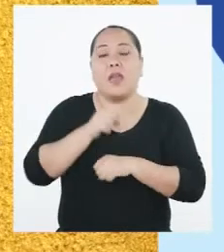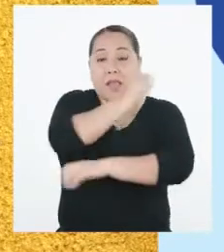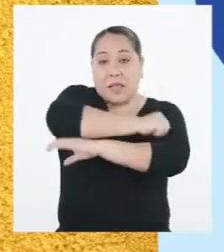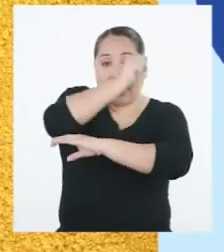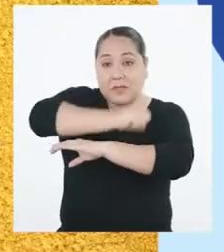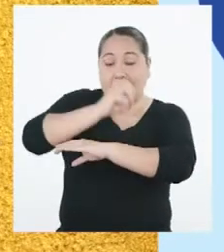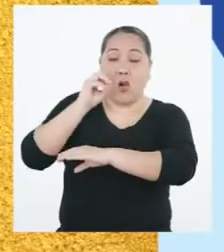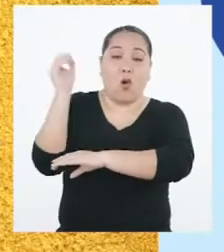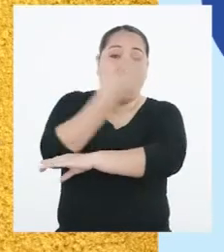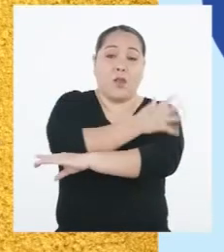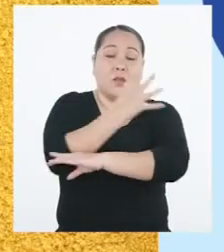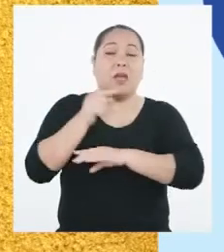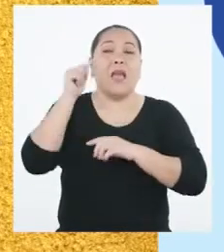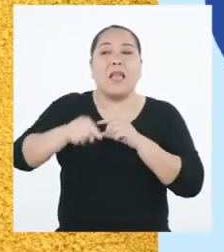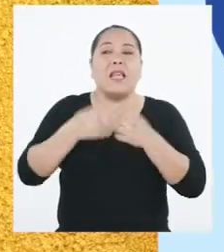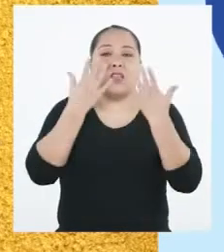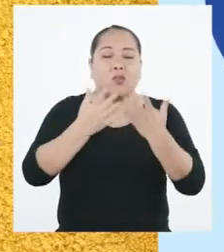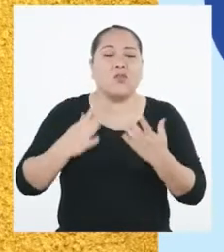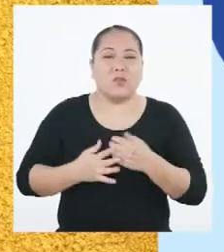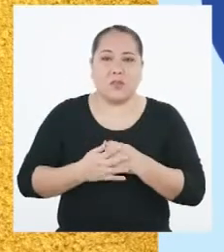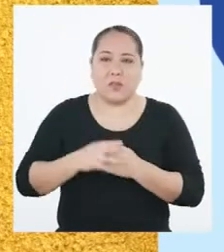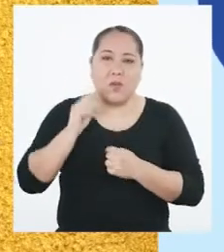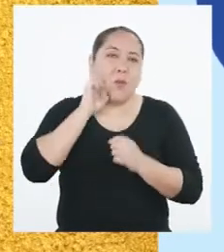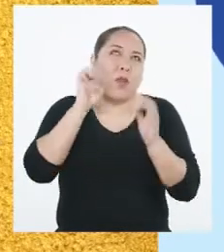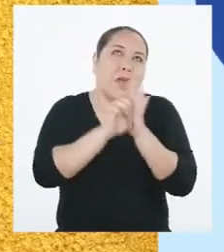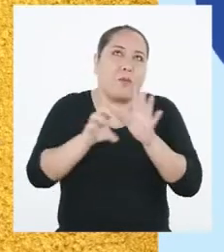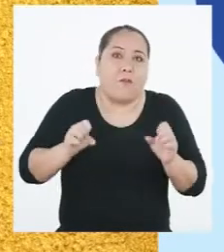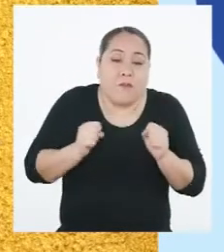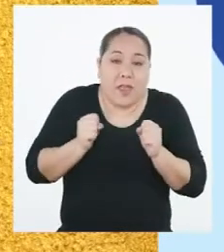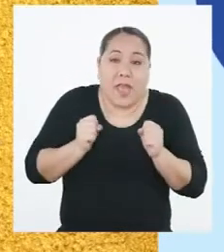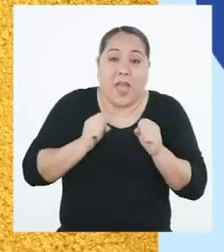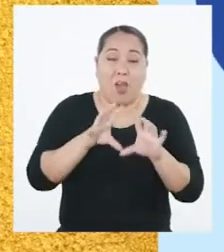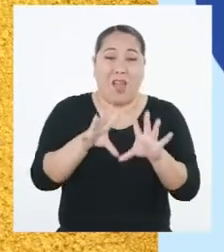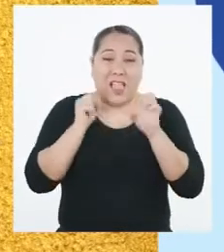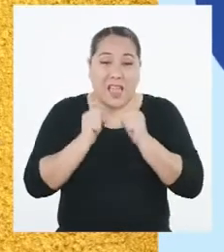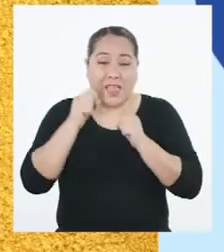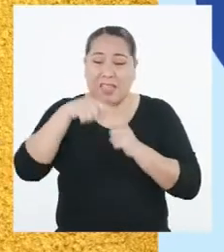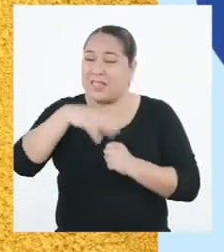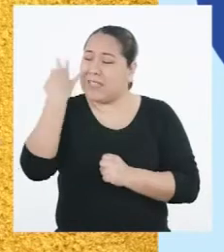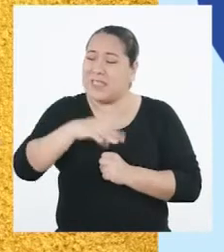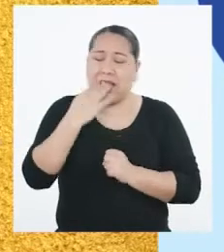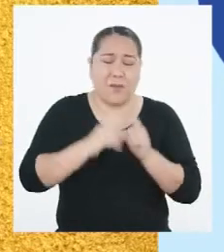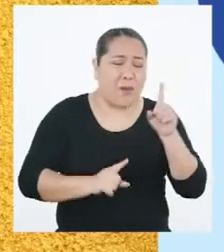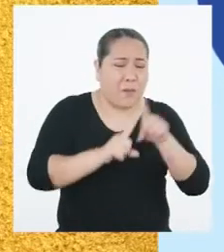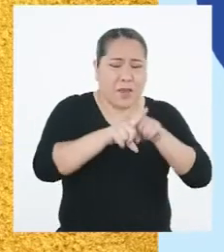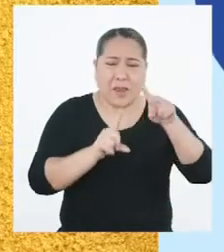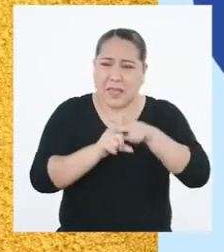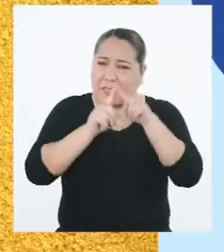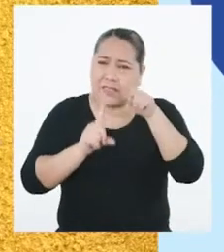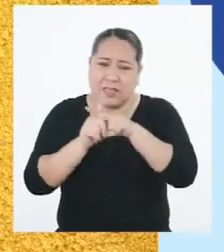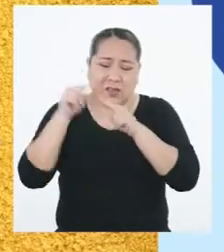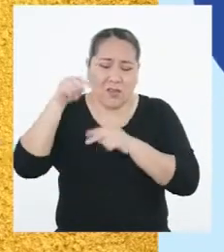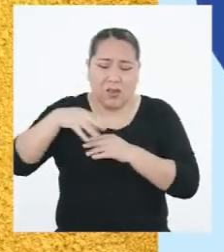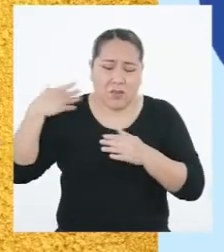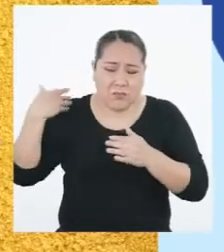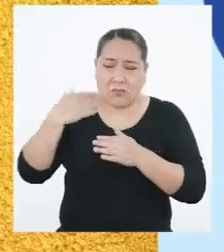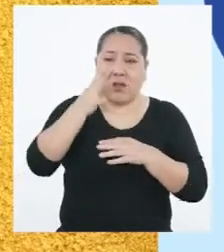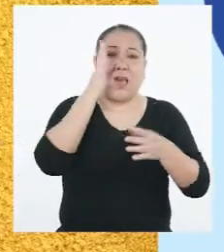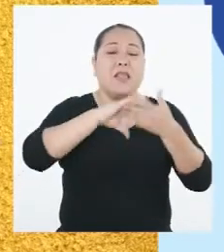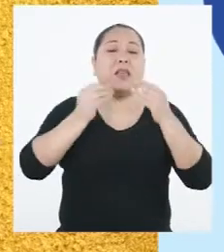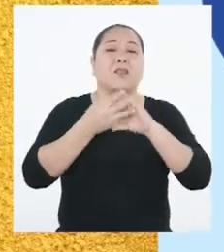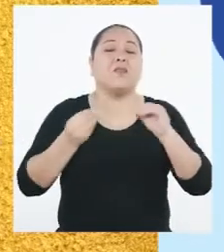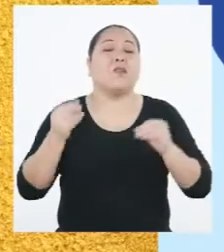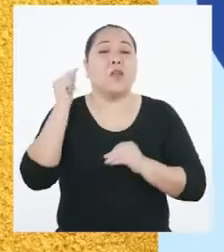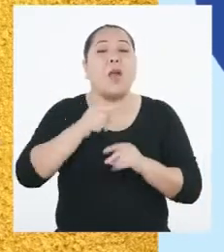Es decir, los eventos extremos como los friajes y las heladas siempre se han dado a lo largo de la historia. Sin embargo,